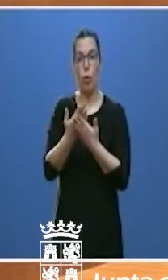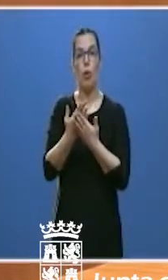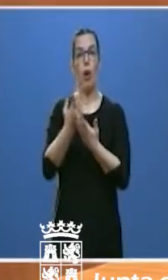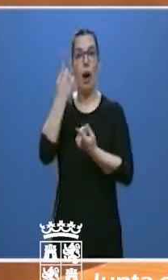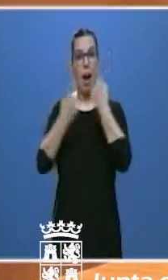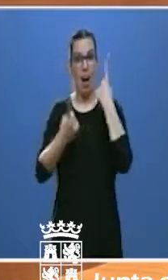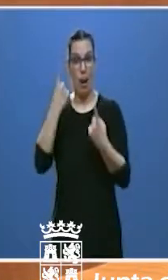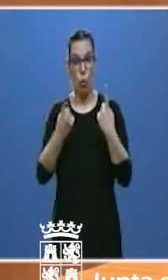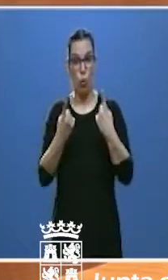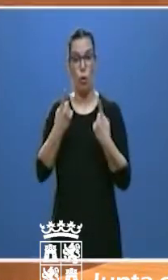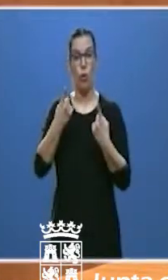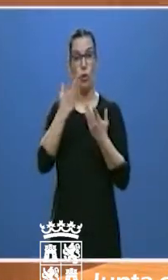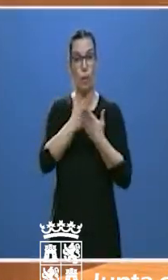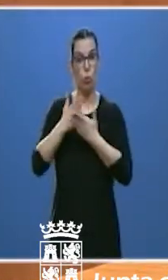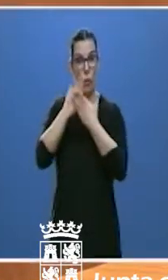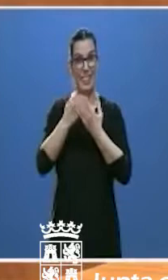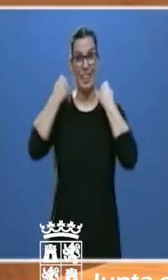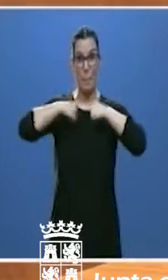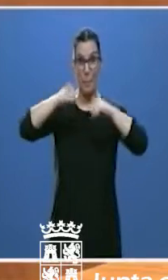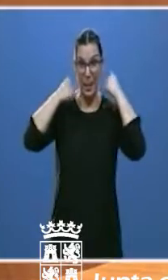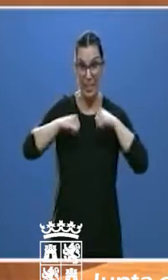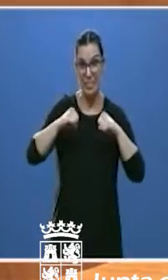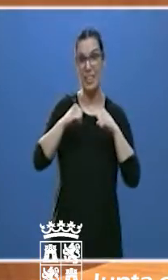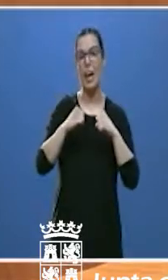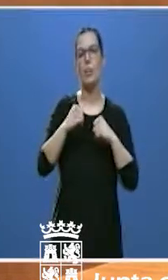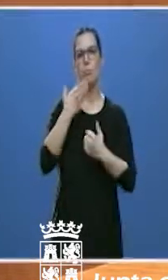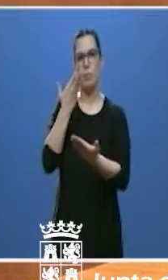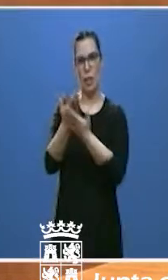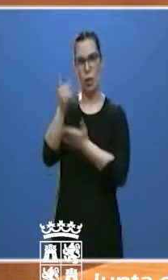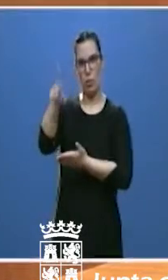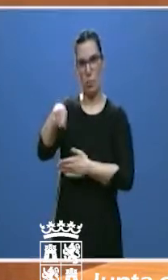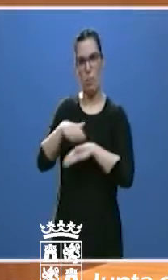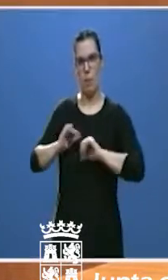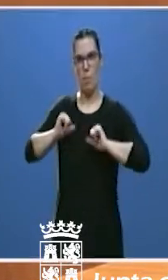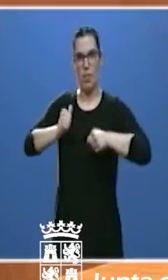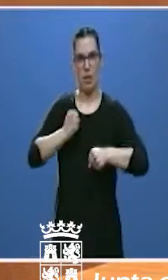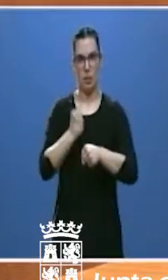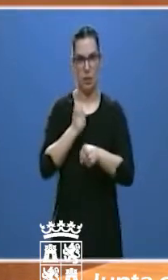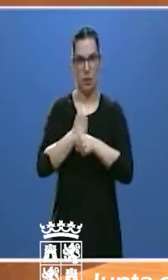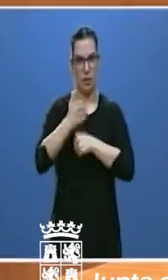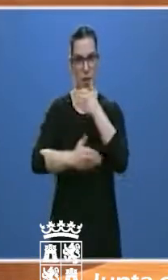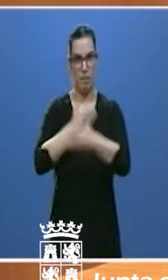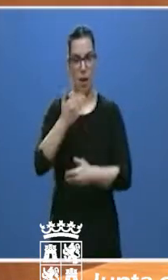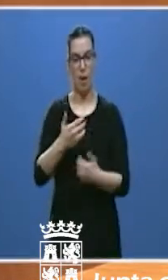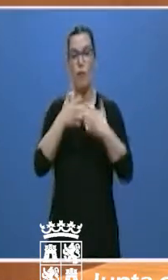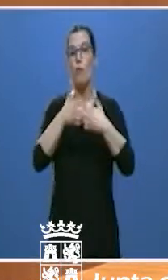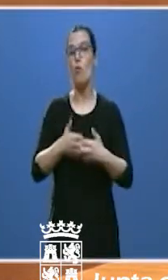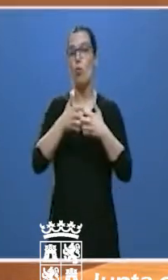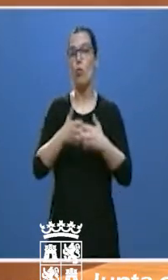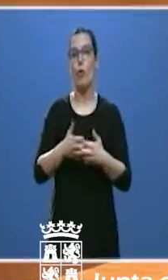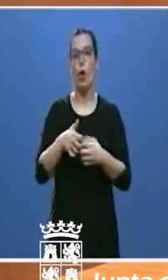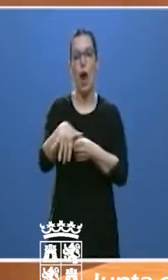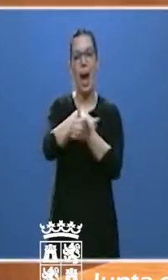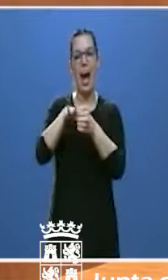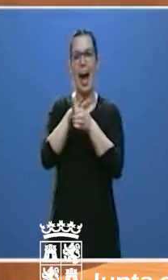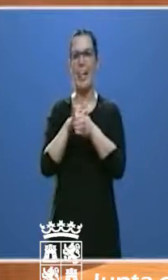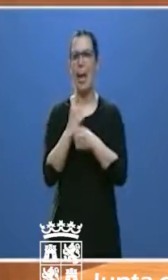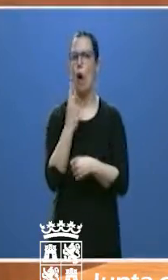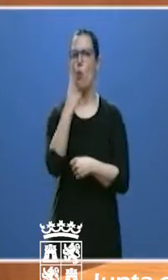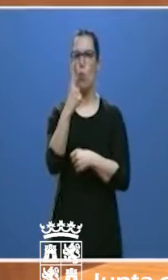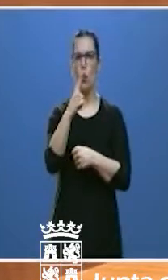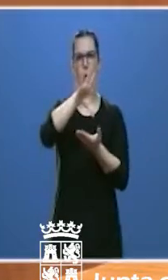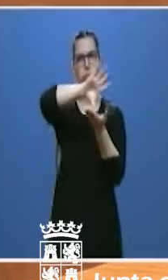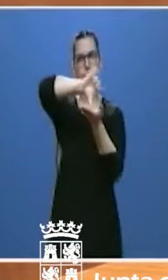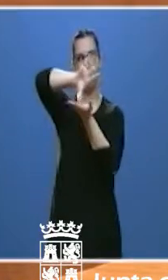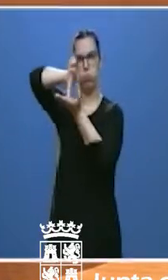internos y a estudiantes. Hemos pasado a funcionar como una única área de salud en la que todos los